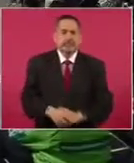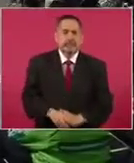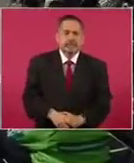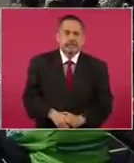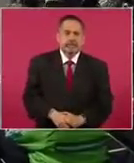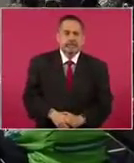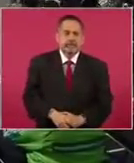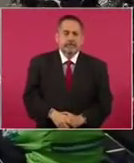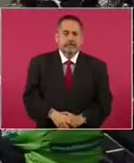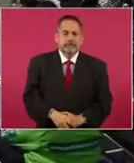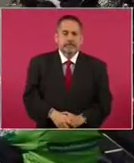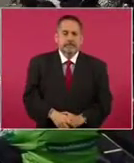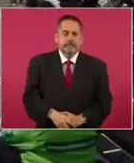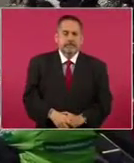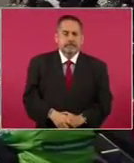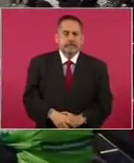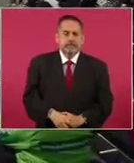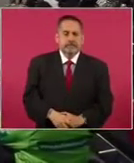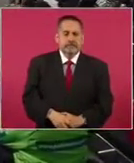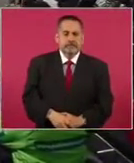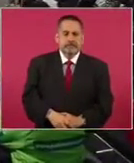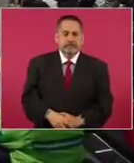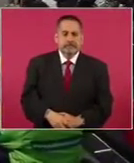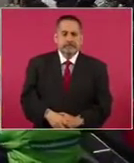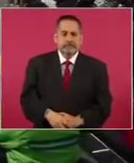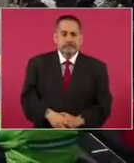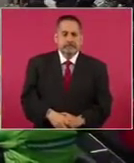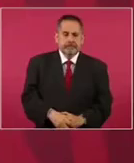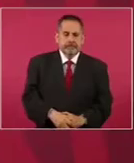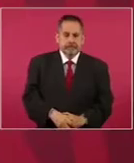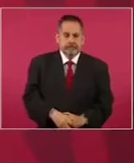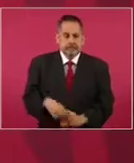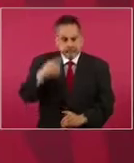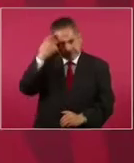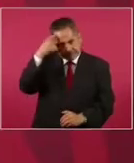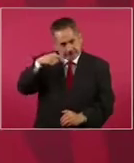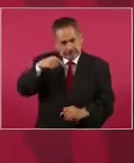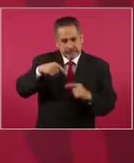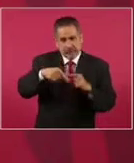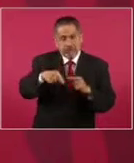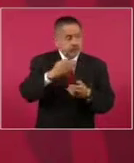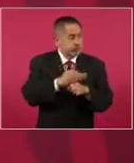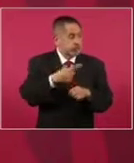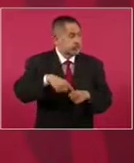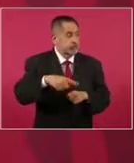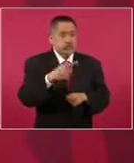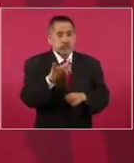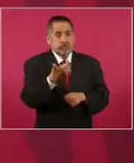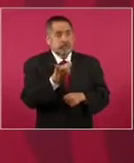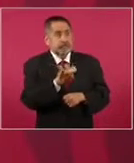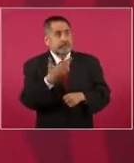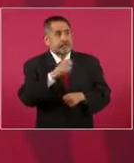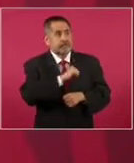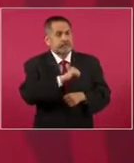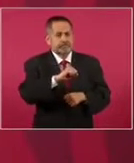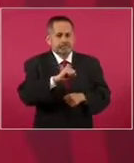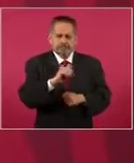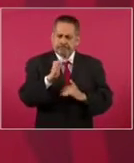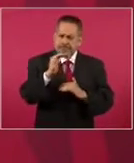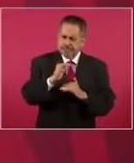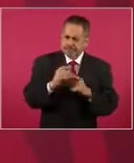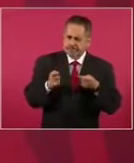De que en estos tiempos de inflación se procure